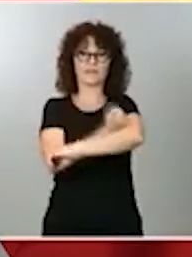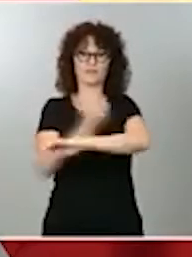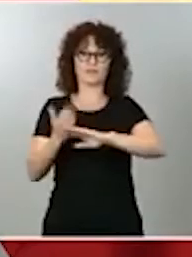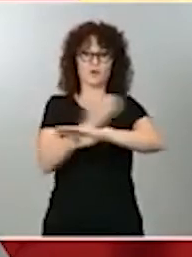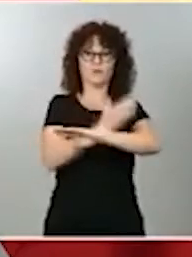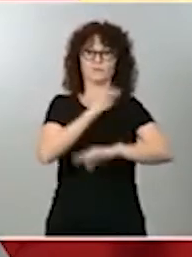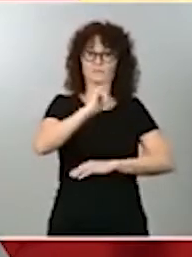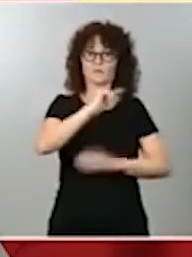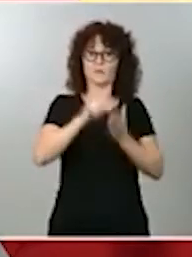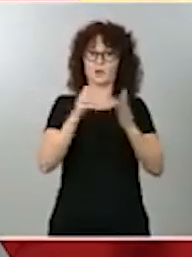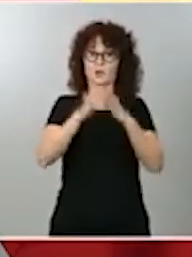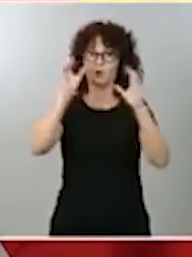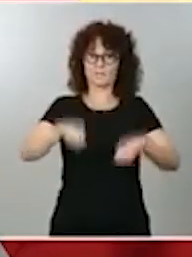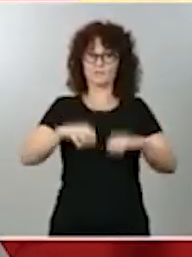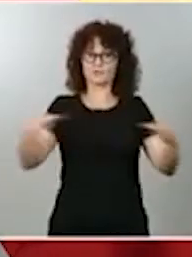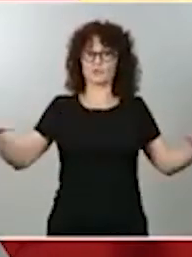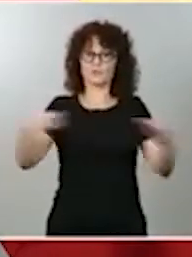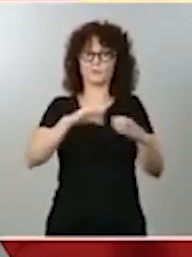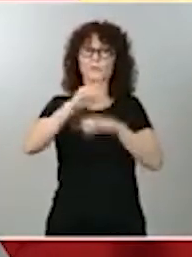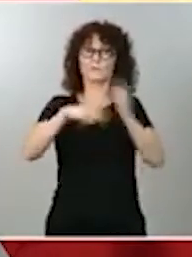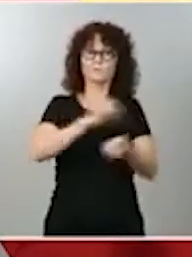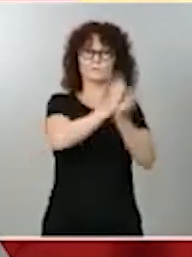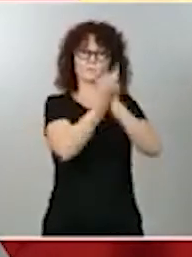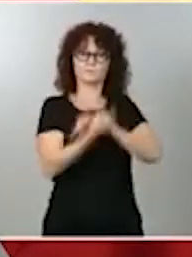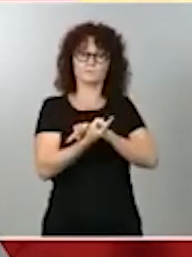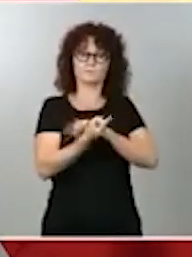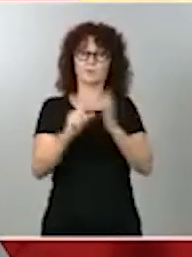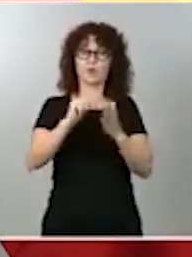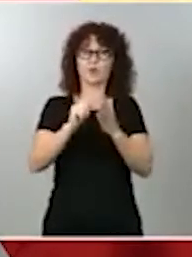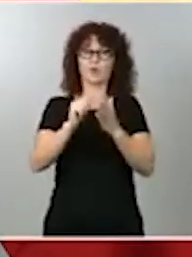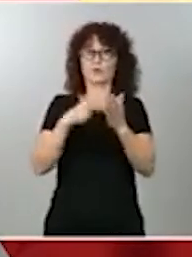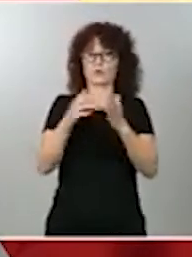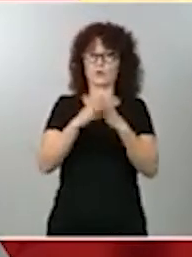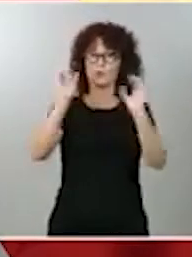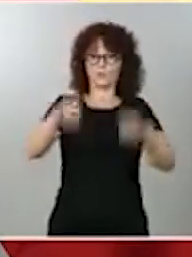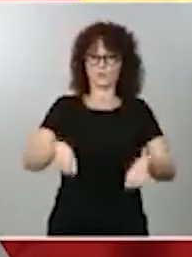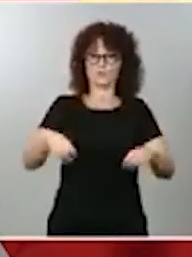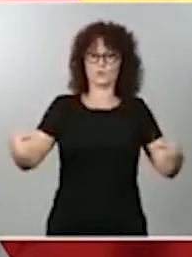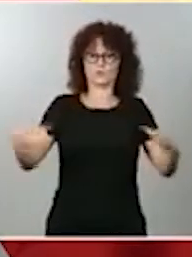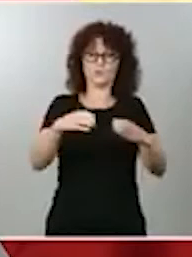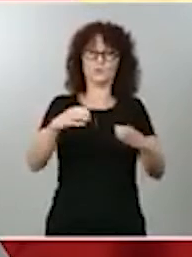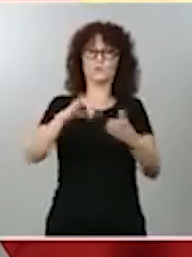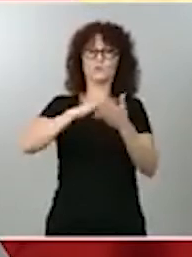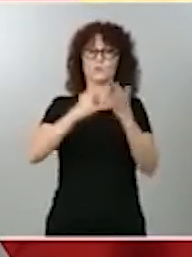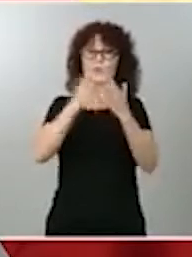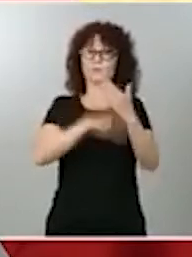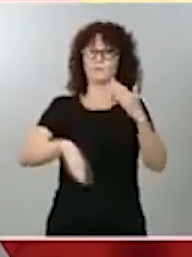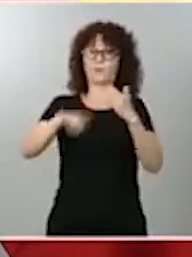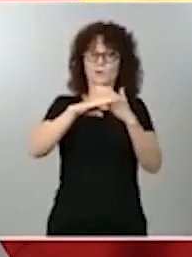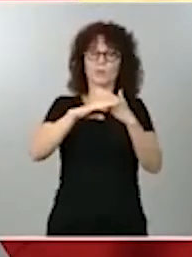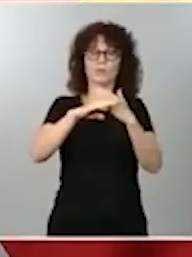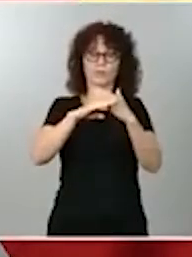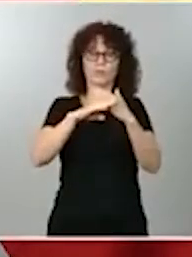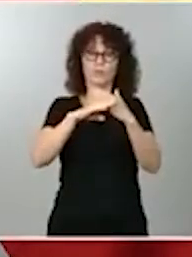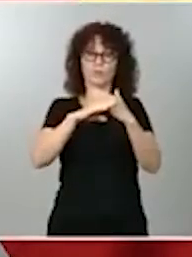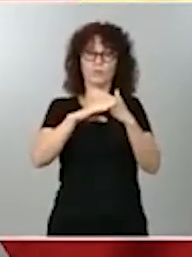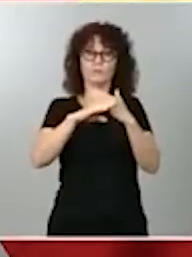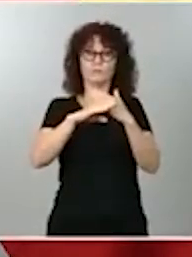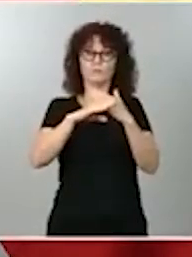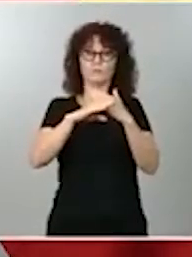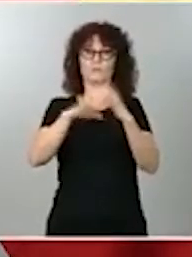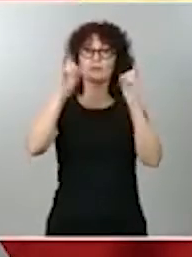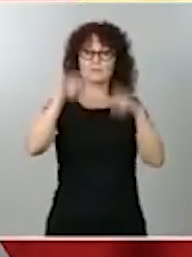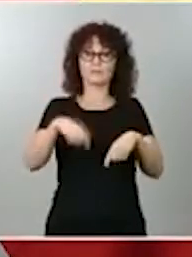pasa a ser registro de convenios colectivos, planes de igualdad y de igualdad retributiva,